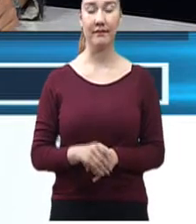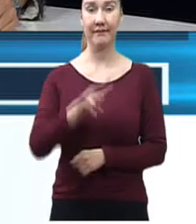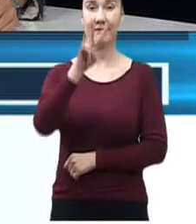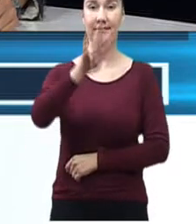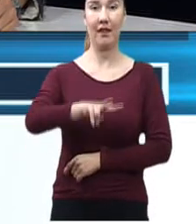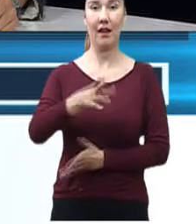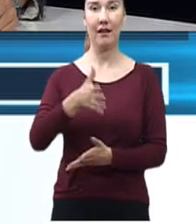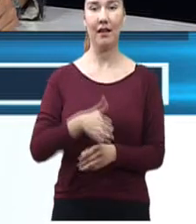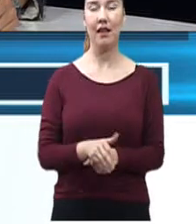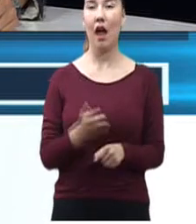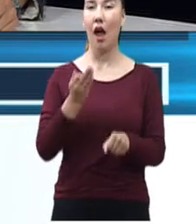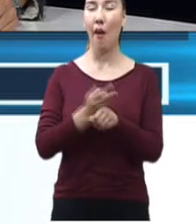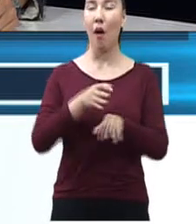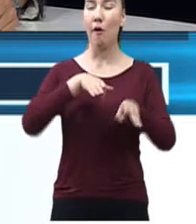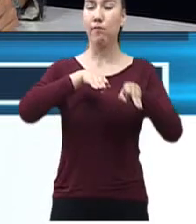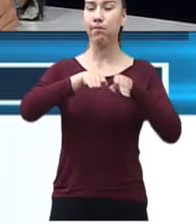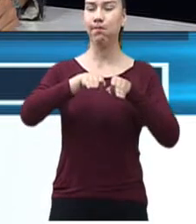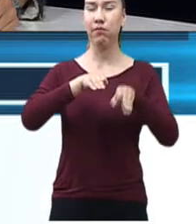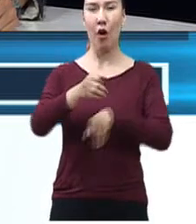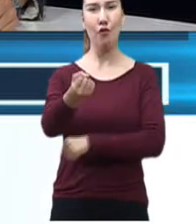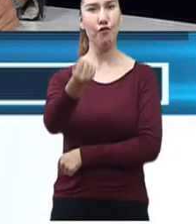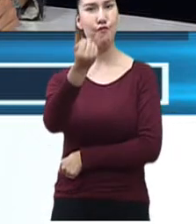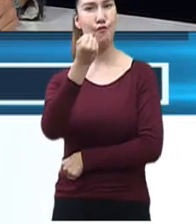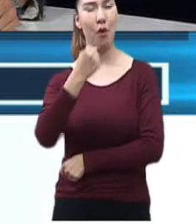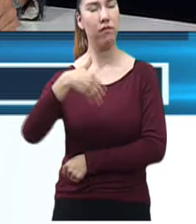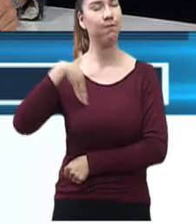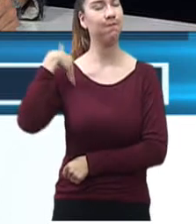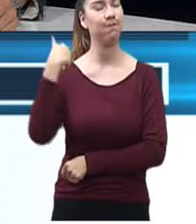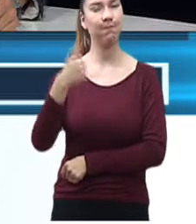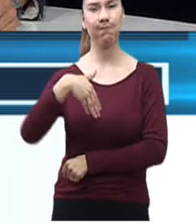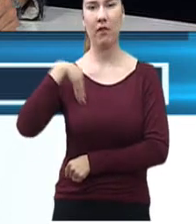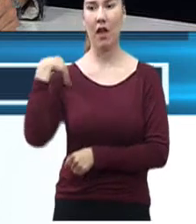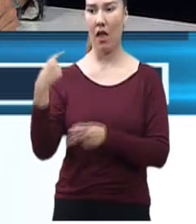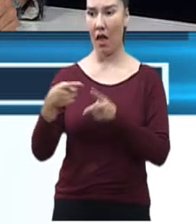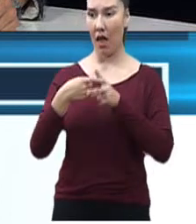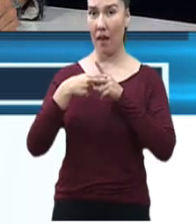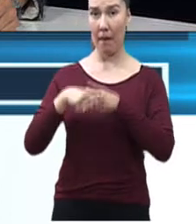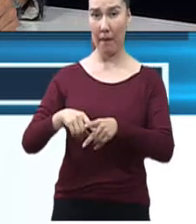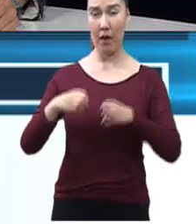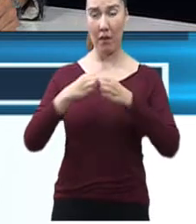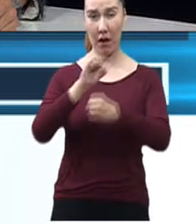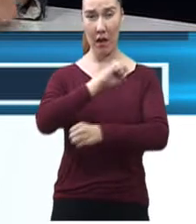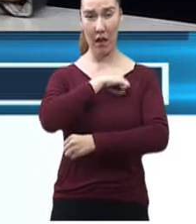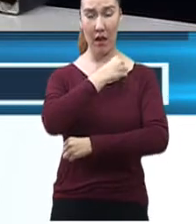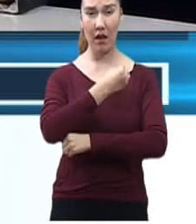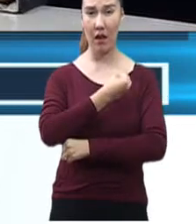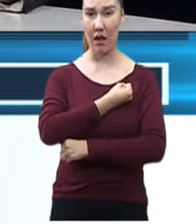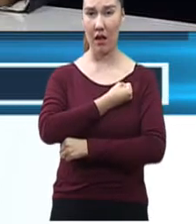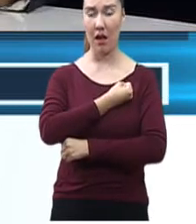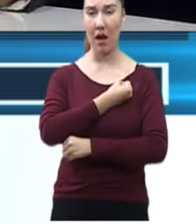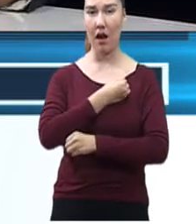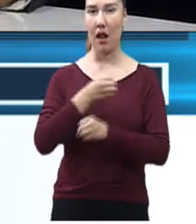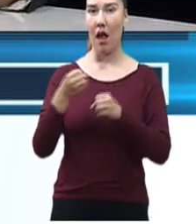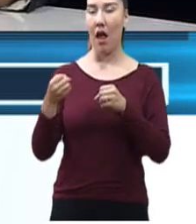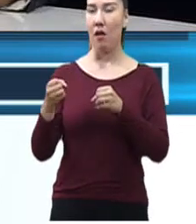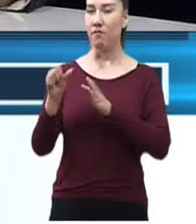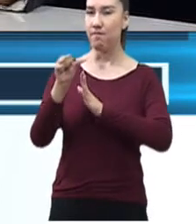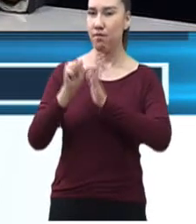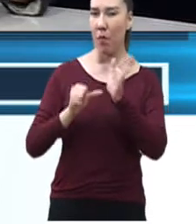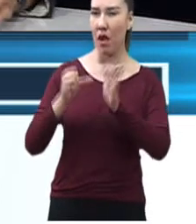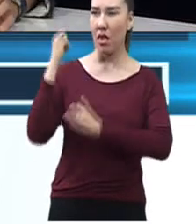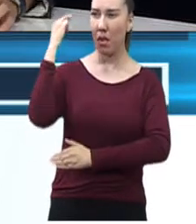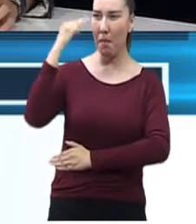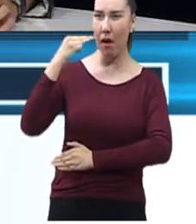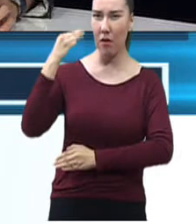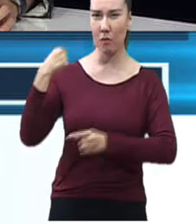que hemos hecho un trabajo muy arduo. Desde que inició la pandemia en el mes de marzo no hemos parado para nada. Las